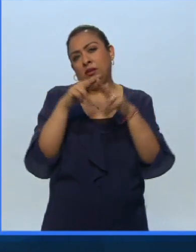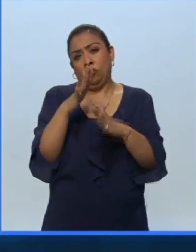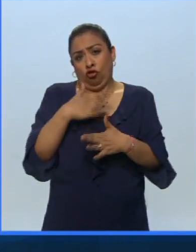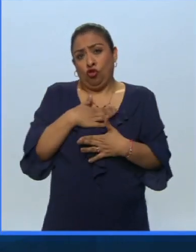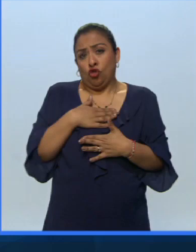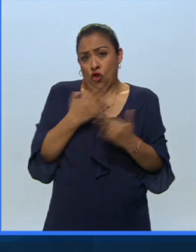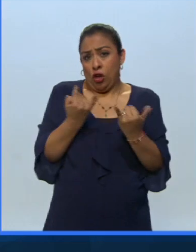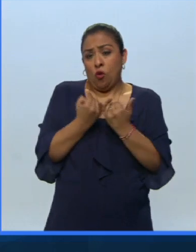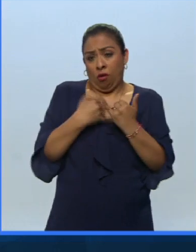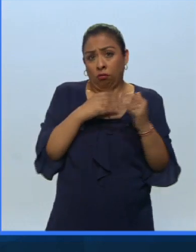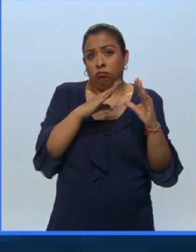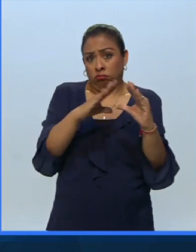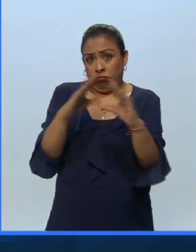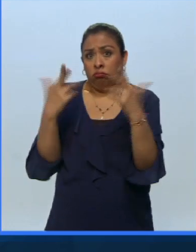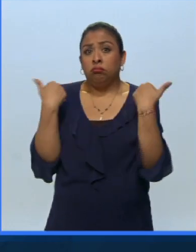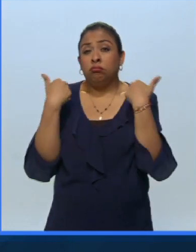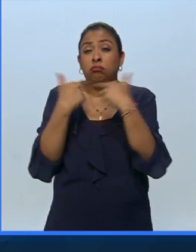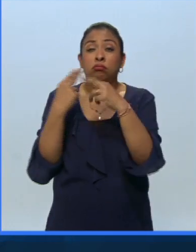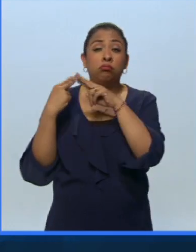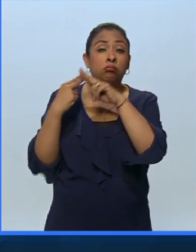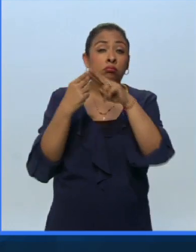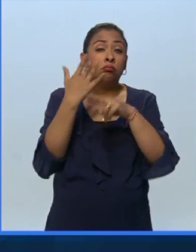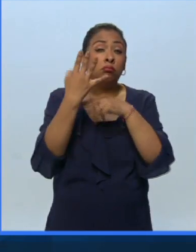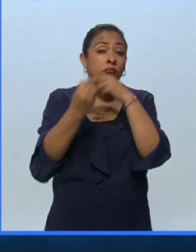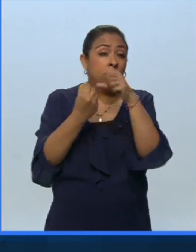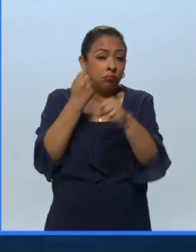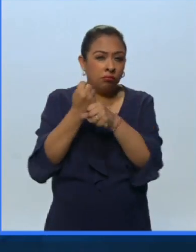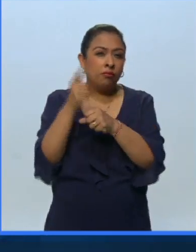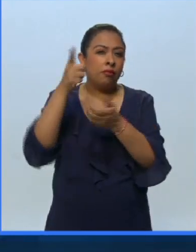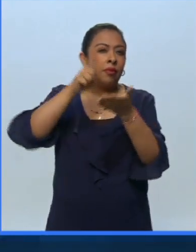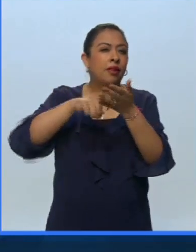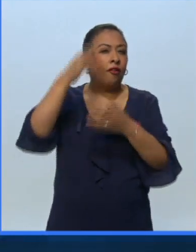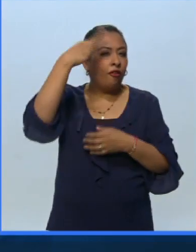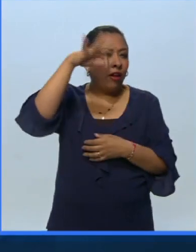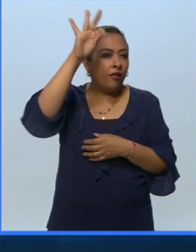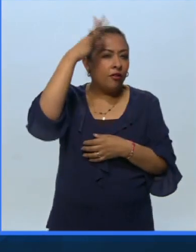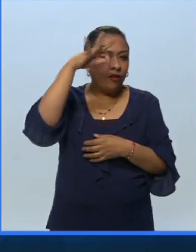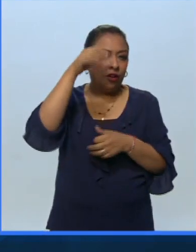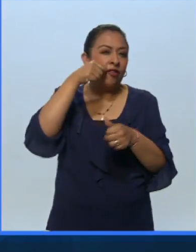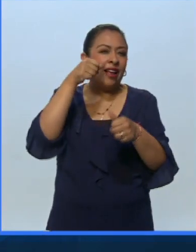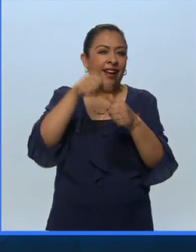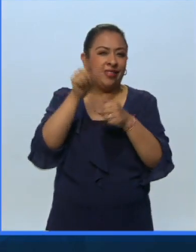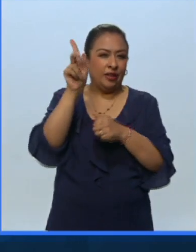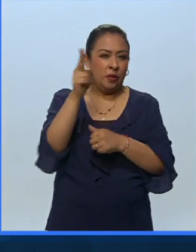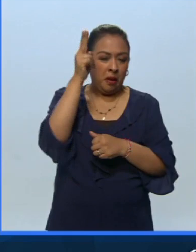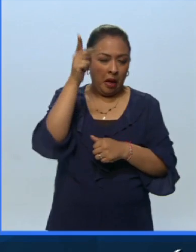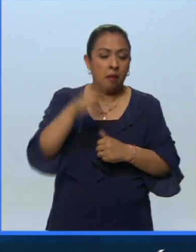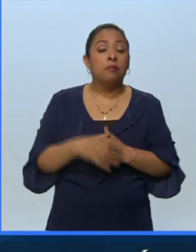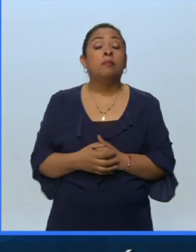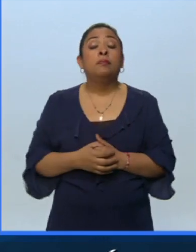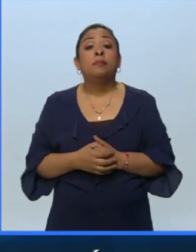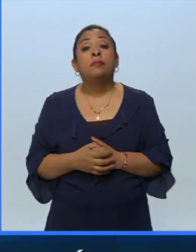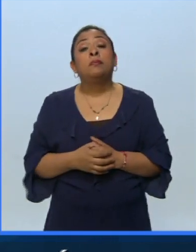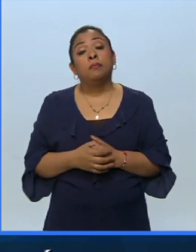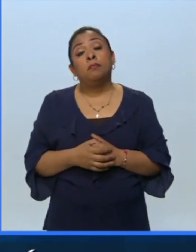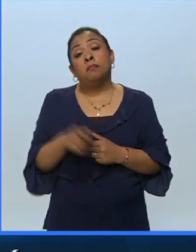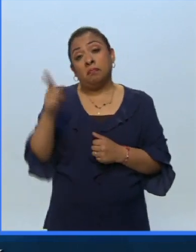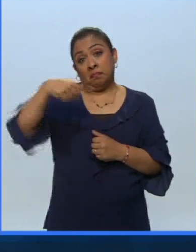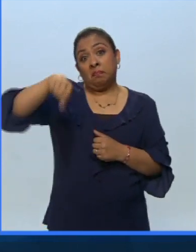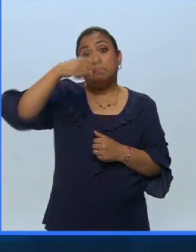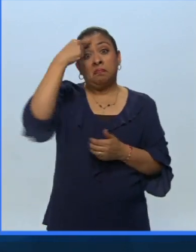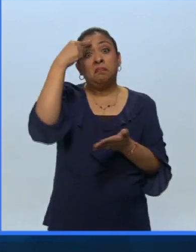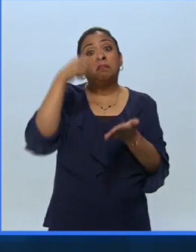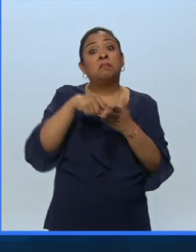yo también he sido profesora por 54 años de la Facultad de Filosofía y Letras, pues ellos yo creo que